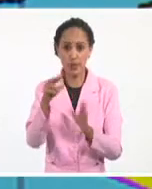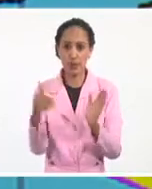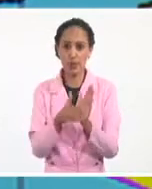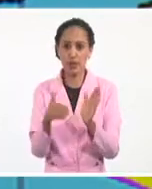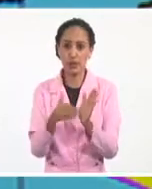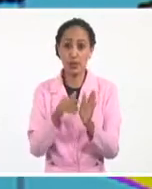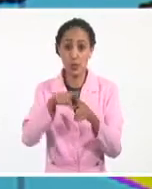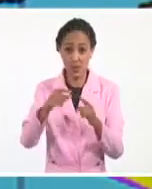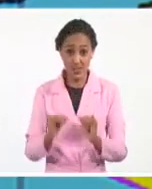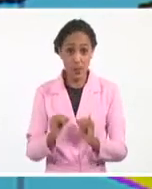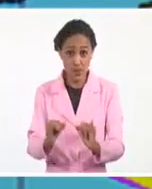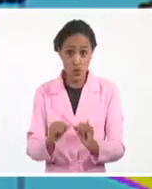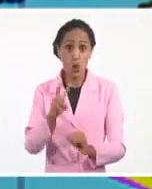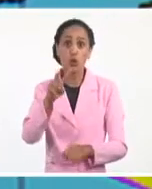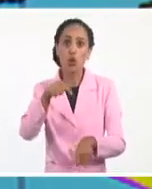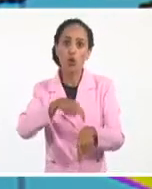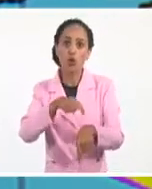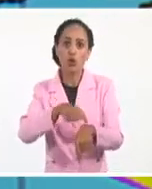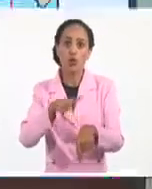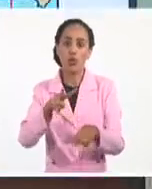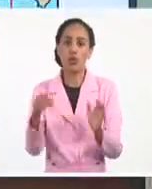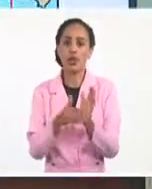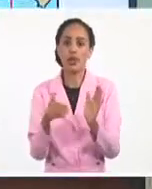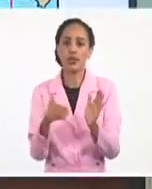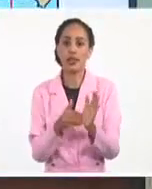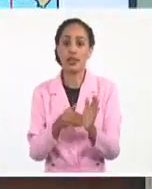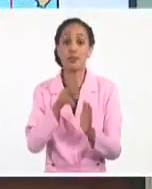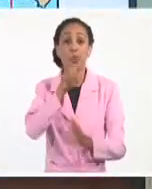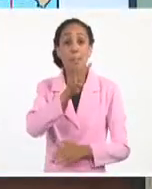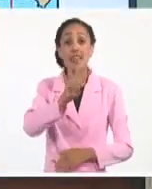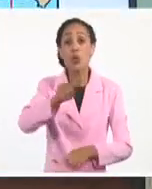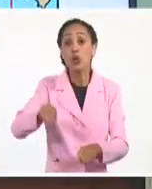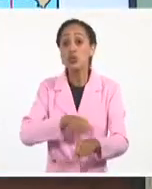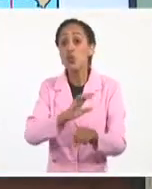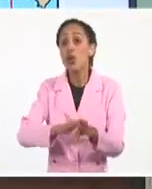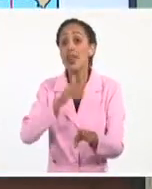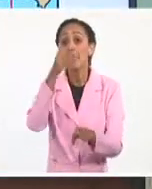son de las 12 de la tarde. Y entonces, 24 horas después,